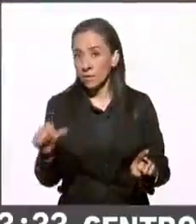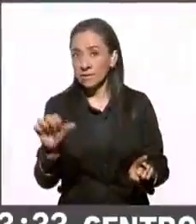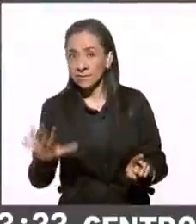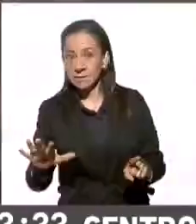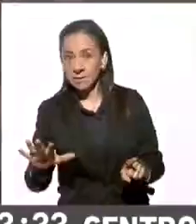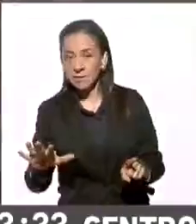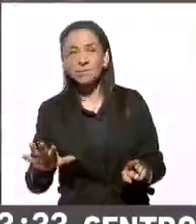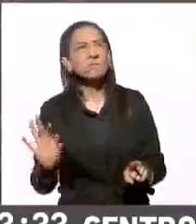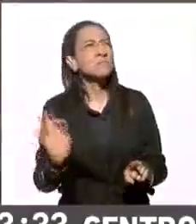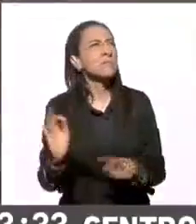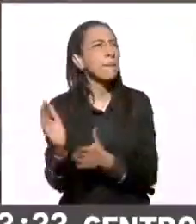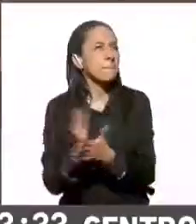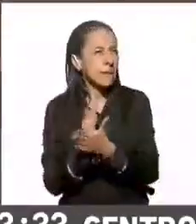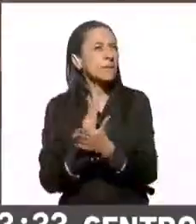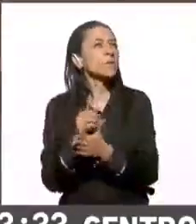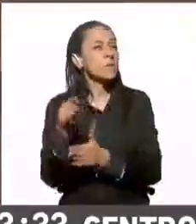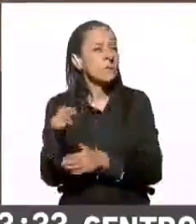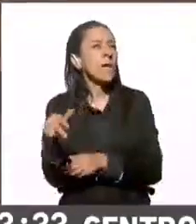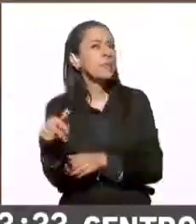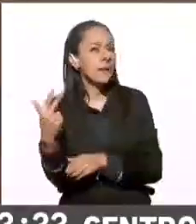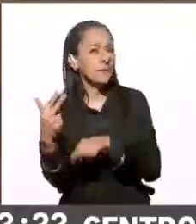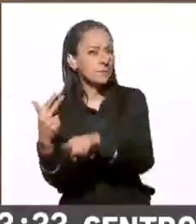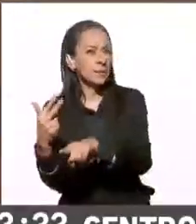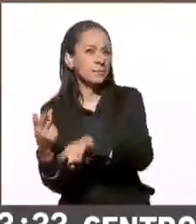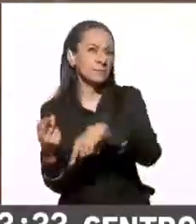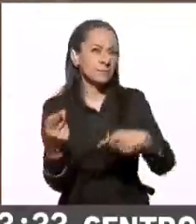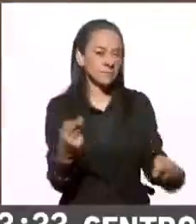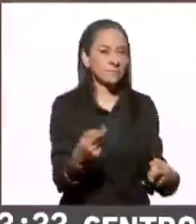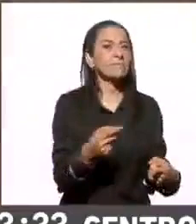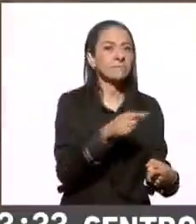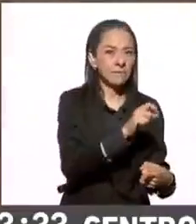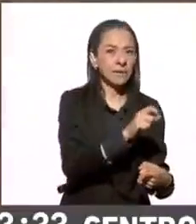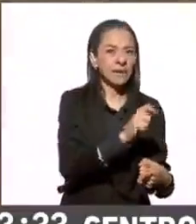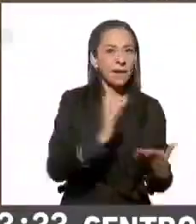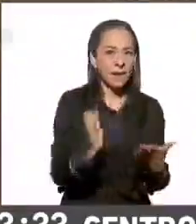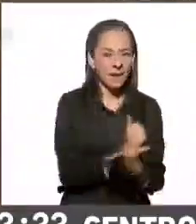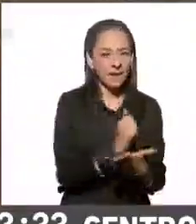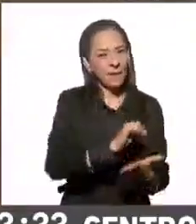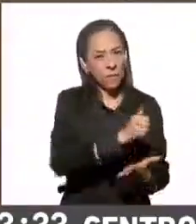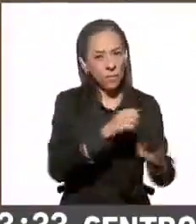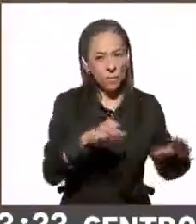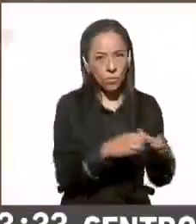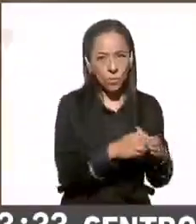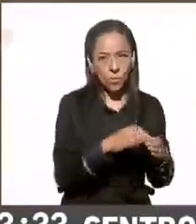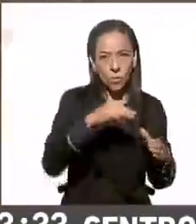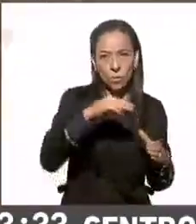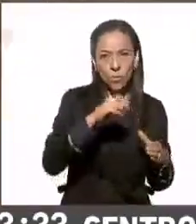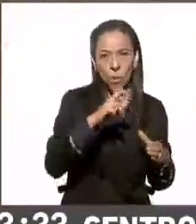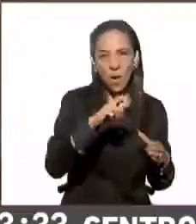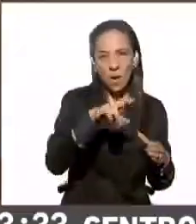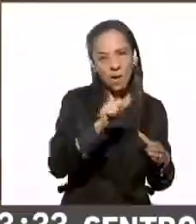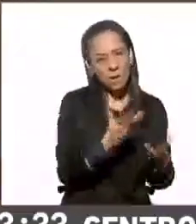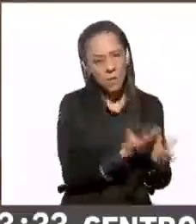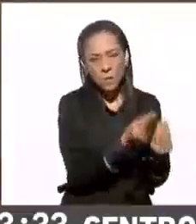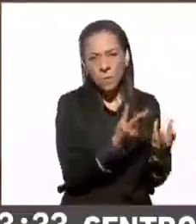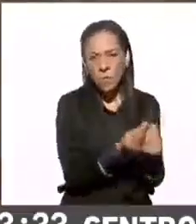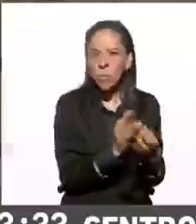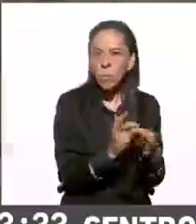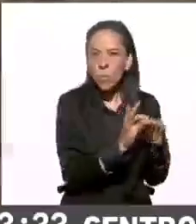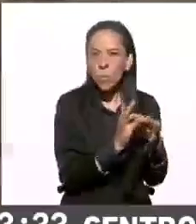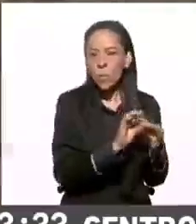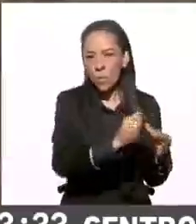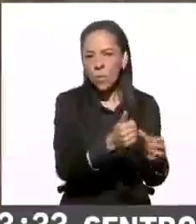no, menos, 13 distritos de la oposición. Entonces digamos que todavía estamos en una